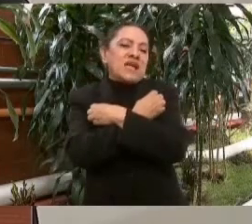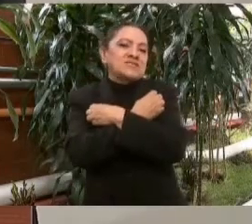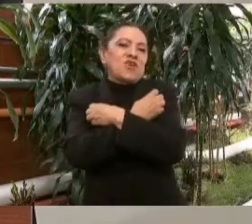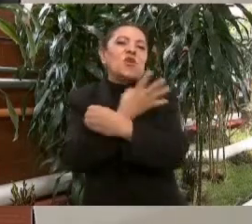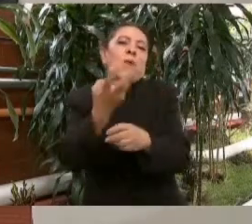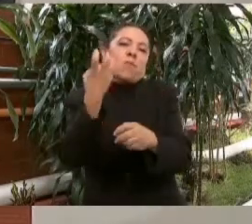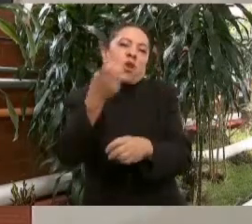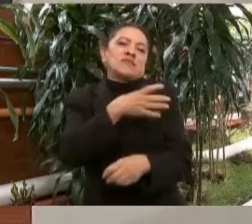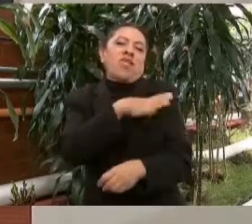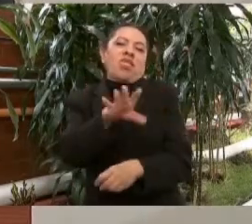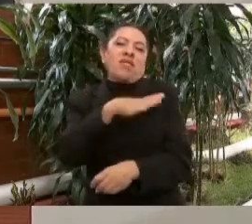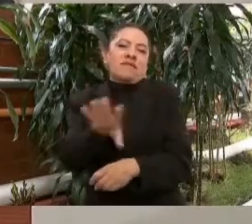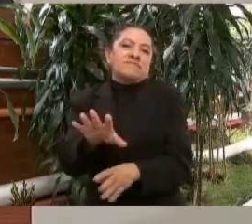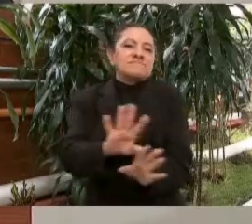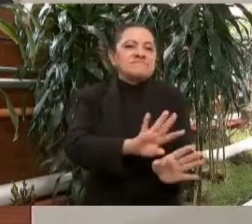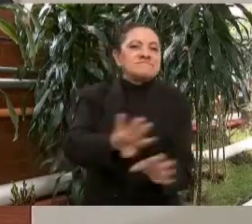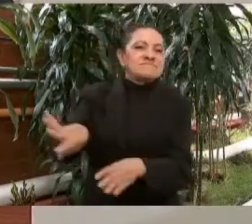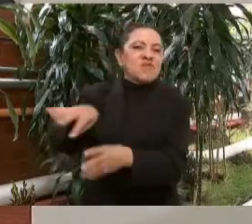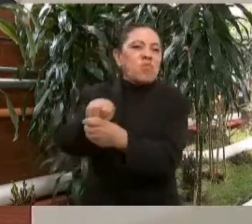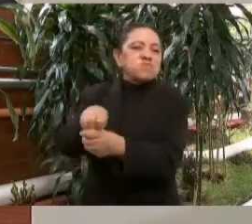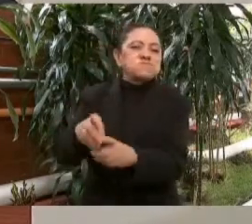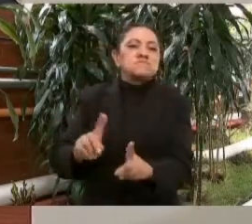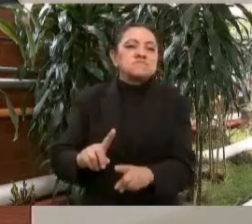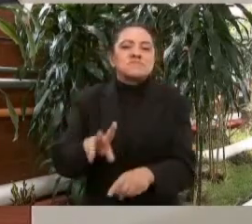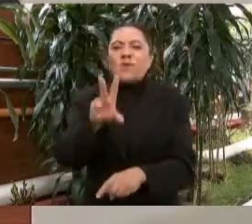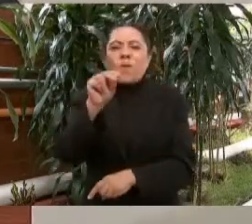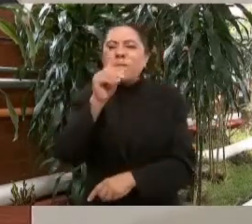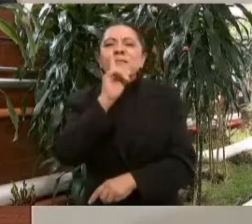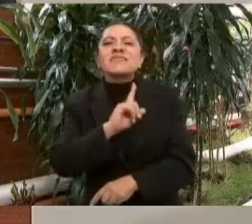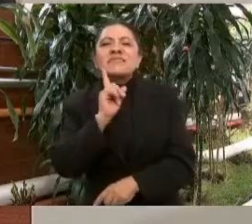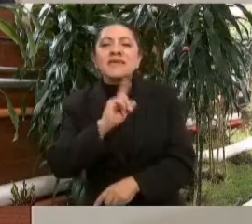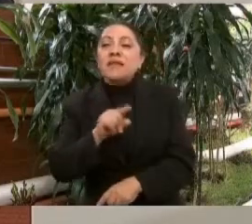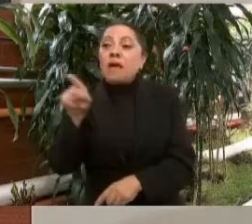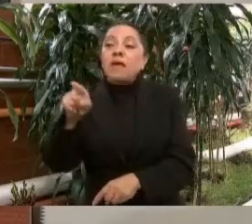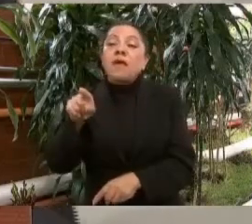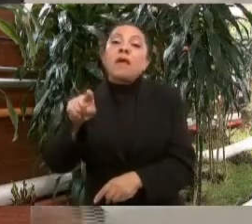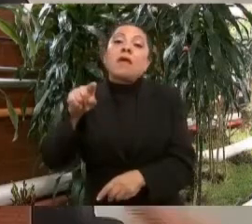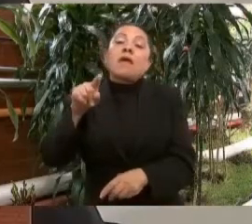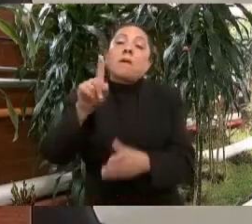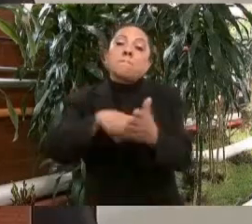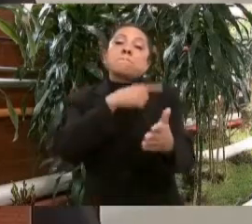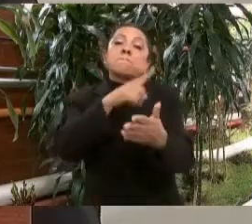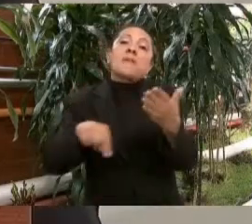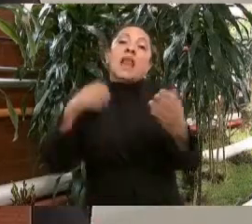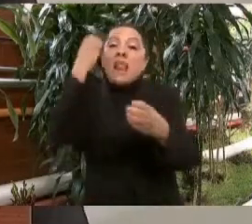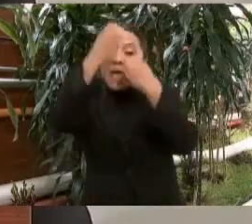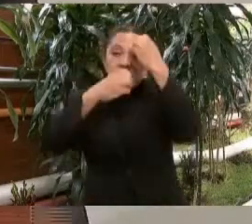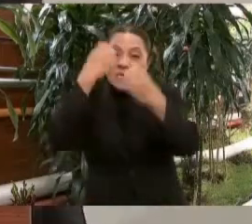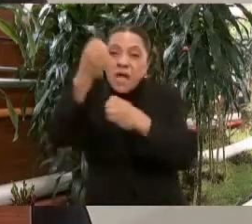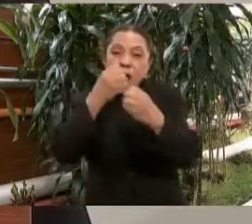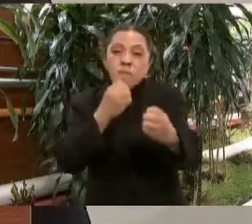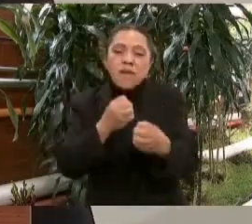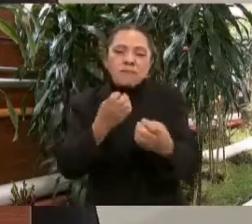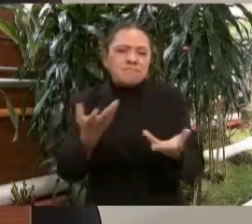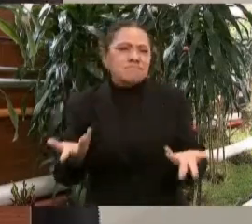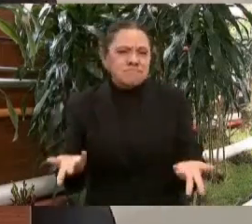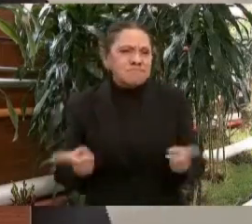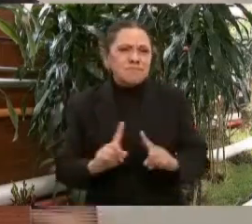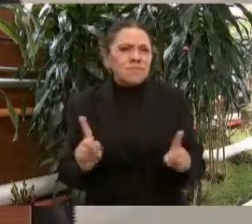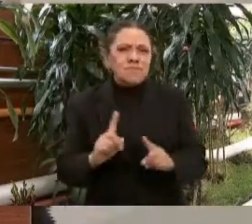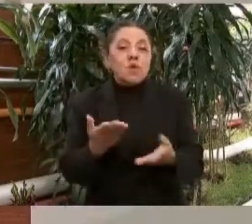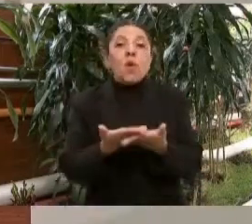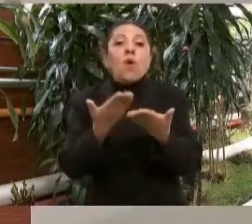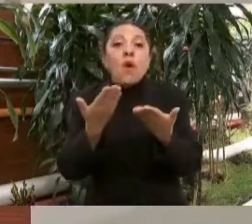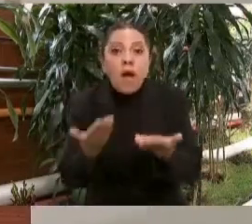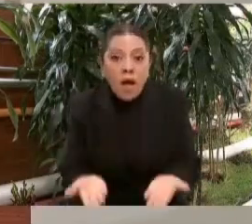porque no pasaran el examen de admisión. Y ahora no hay los médicos, no